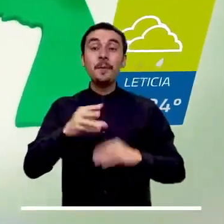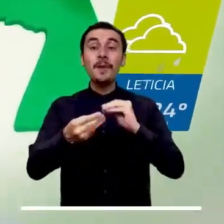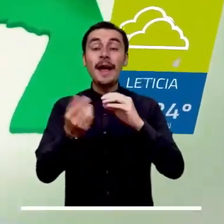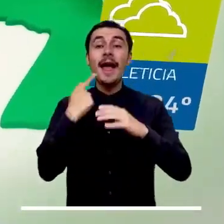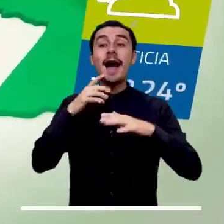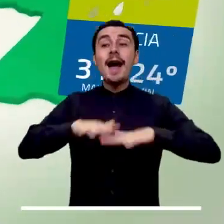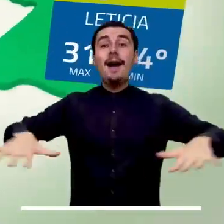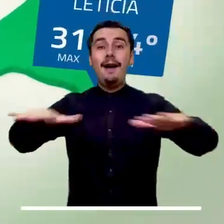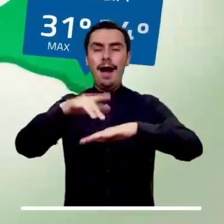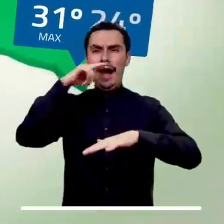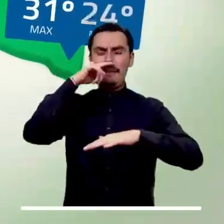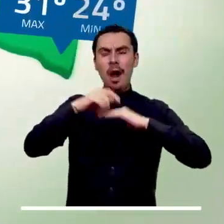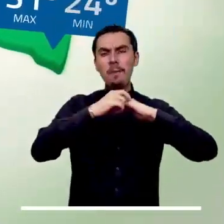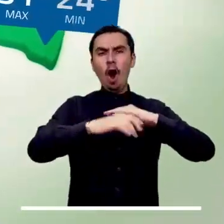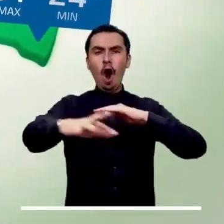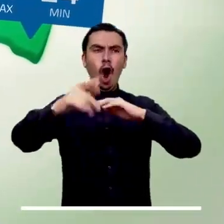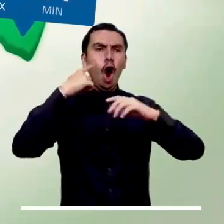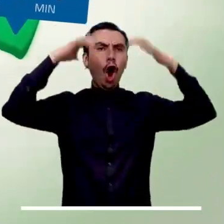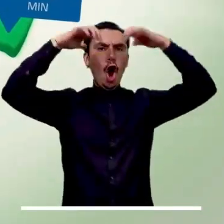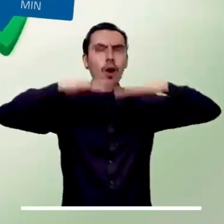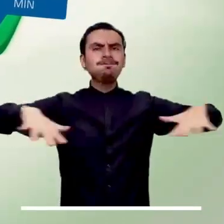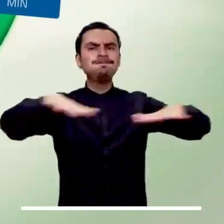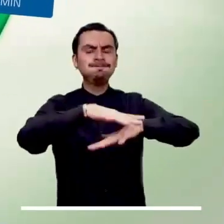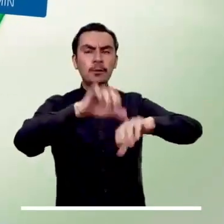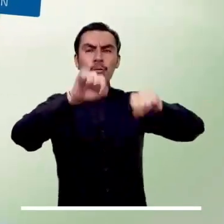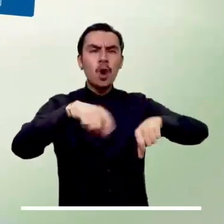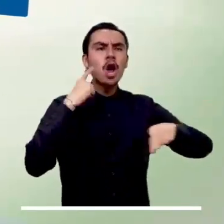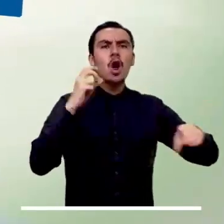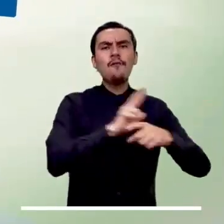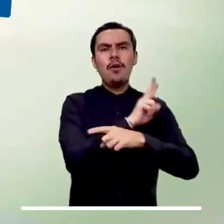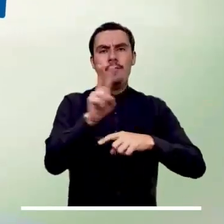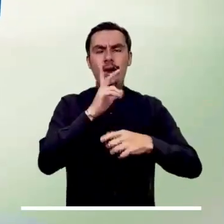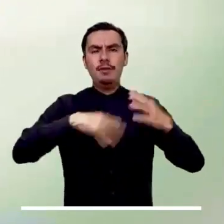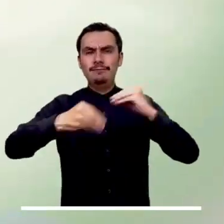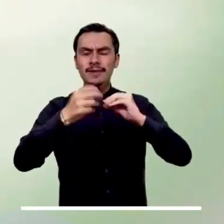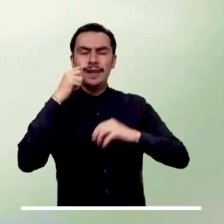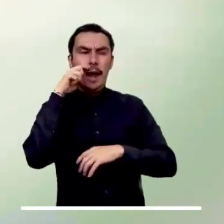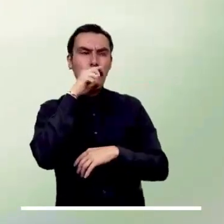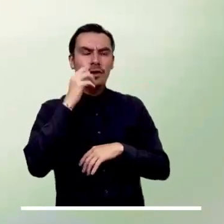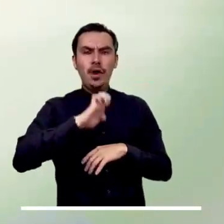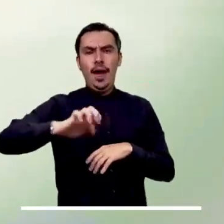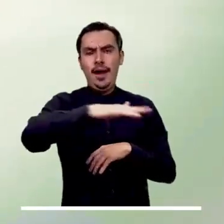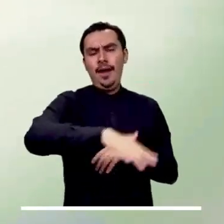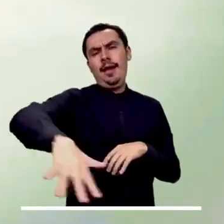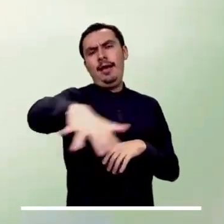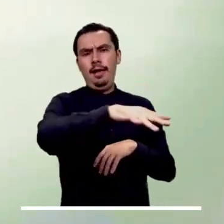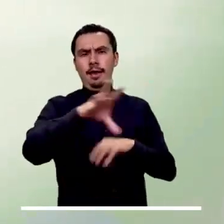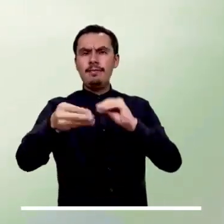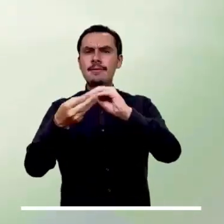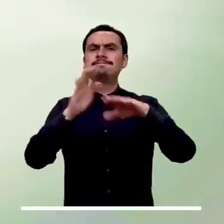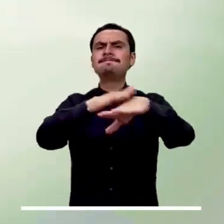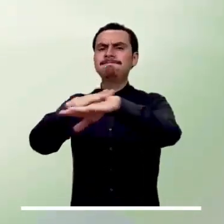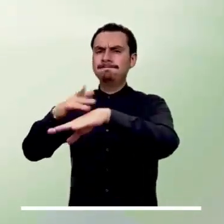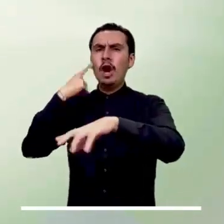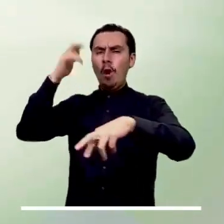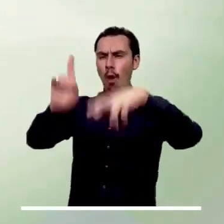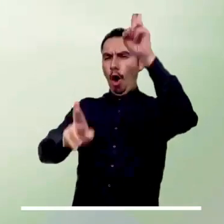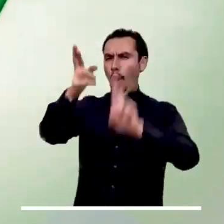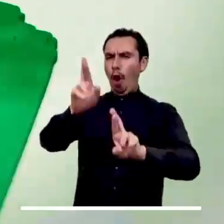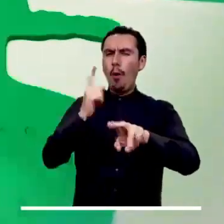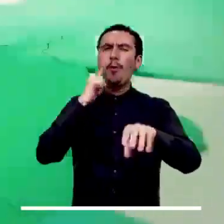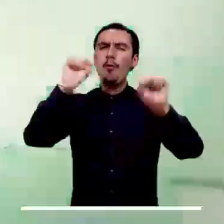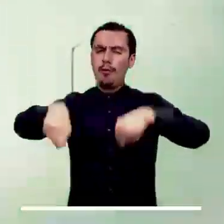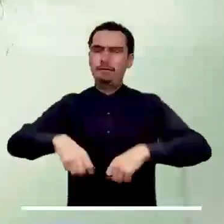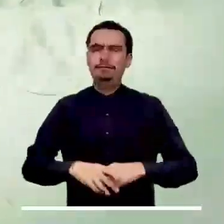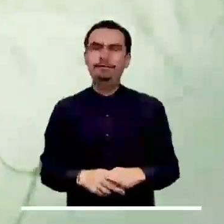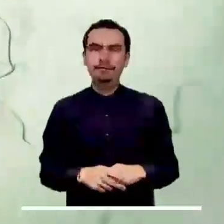mañana con tiempo seco y cielo mayormente cubierto, excepto por algunos chubascos en Amazonas y Guaymía. Bogotá